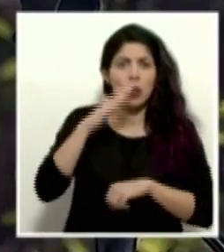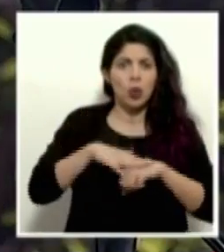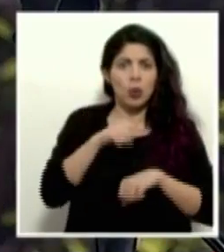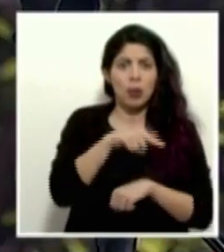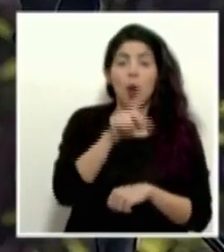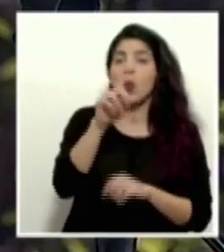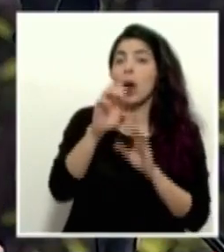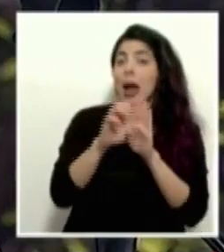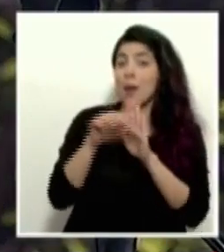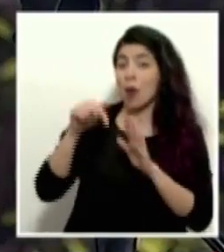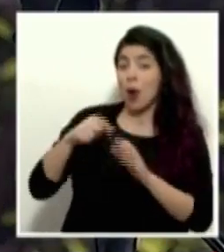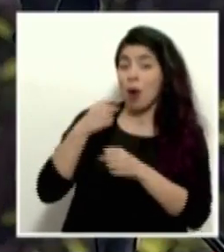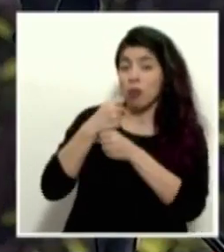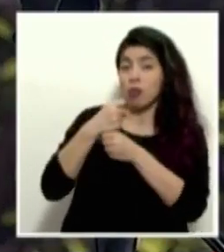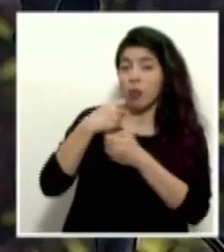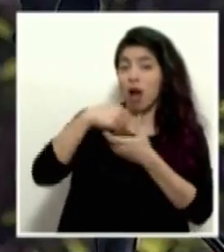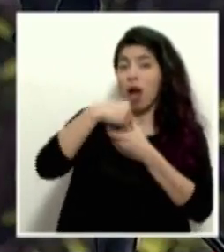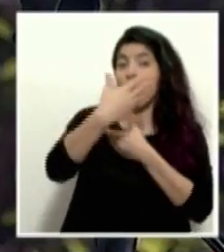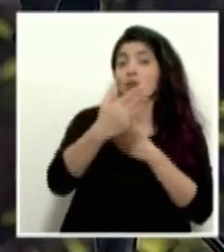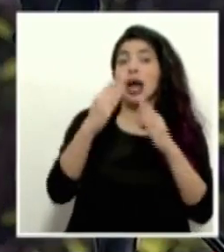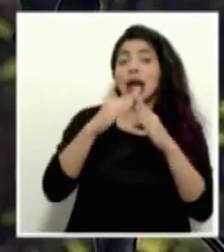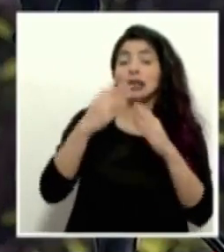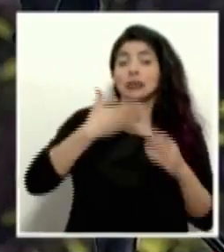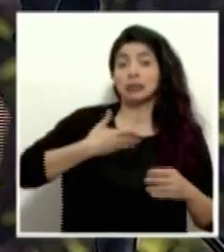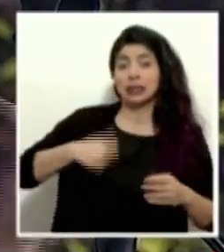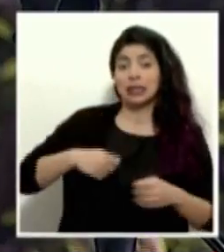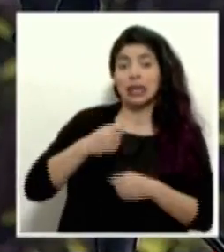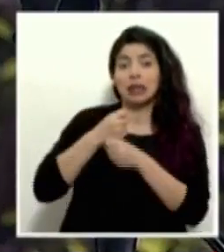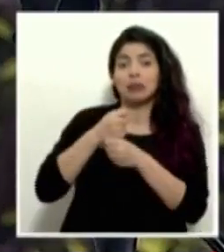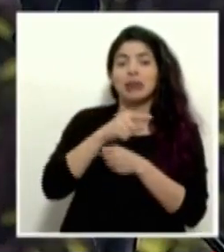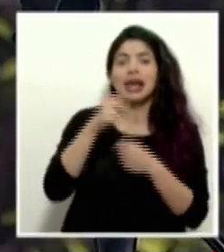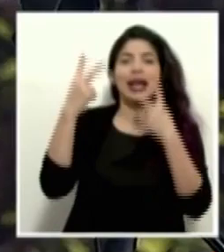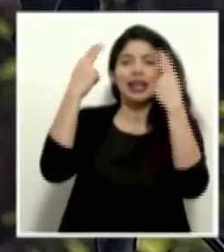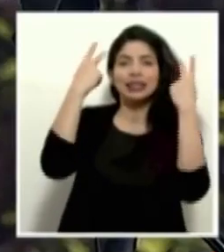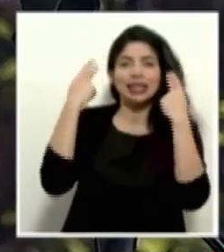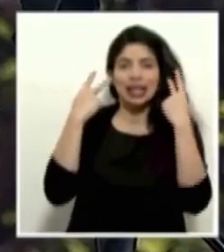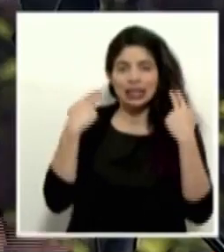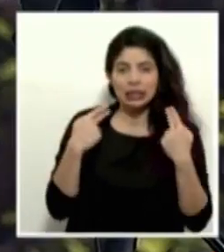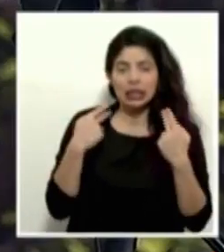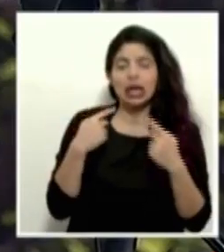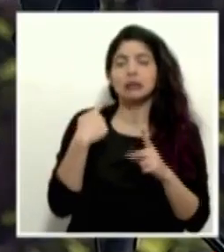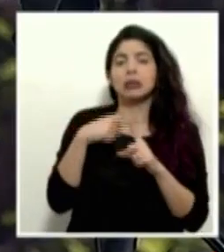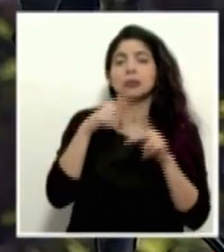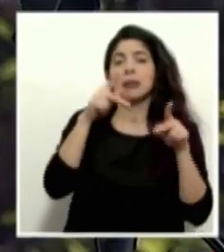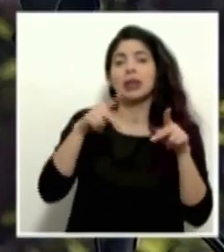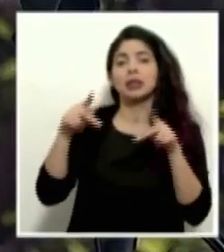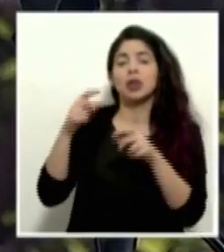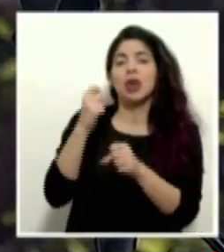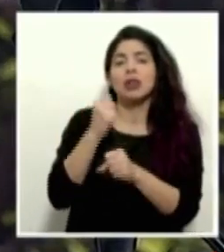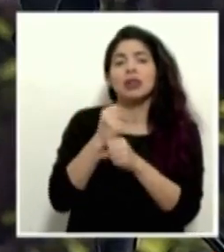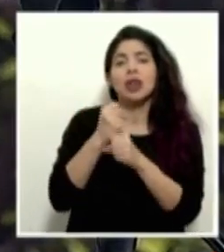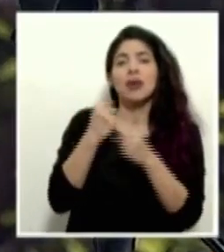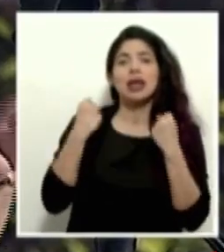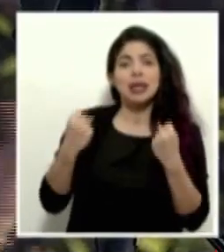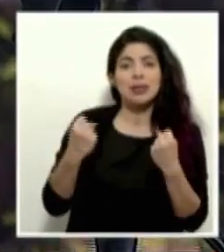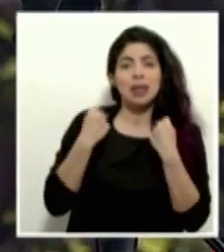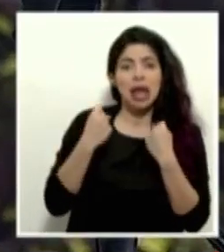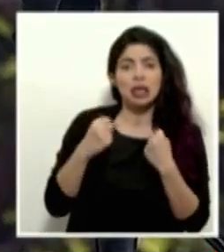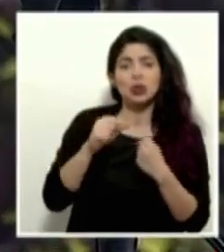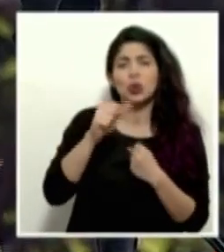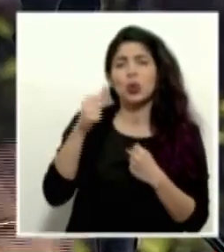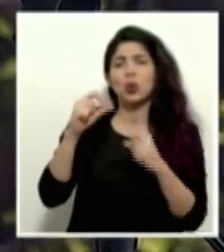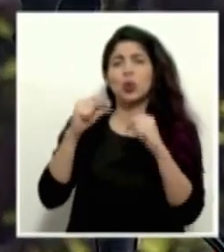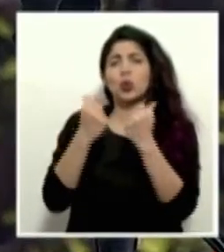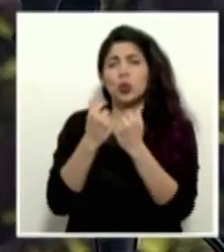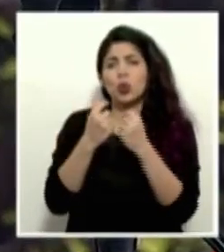uno de los ejemplos fue hoy la manifestación afuera de casa presidencial de estilistas, de personas que trabajan en gimnasios y otros